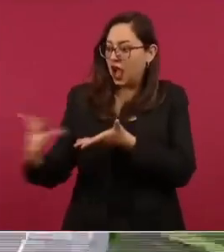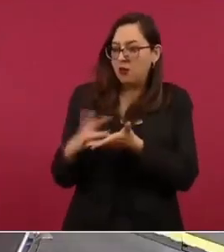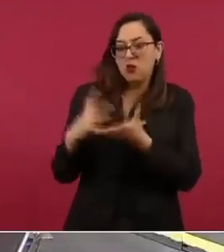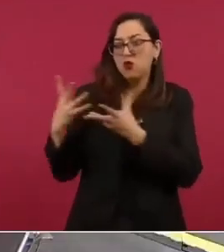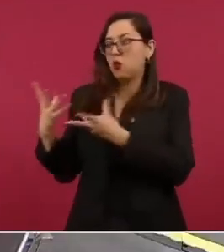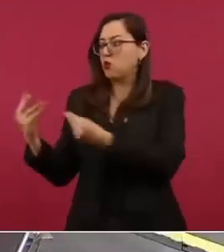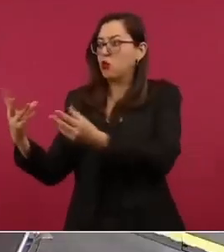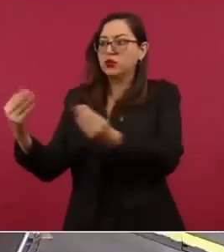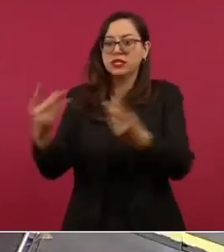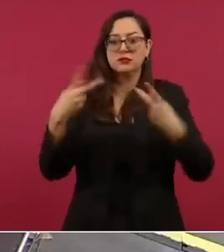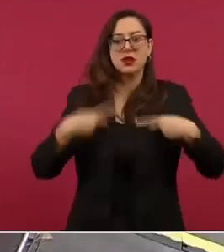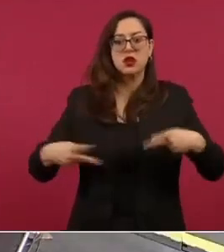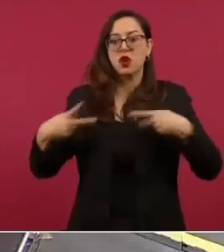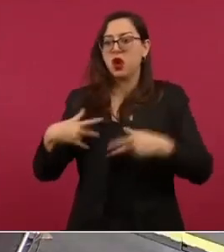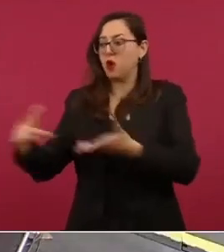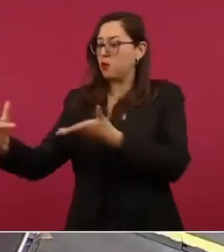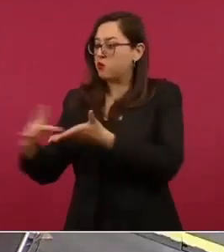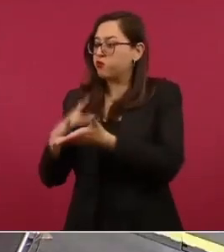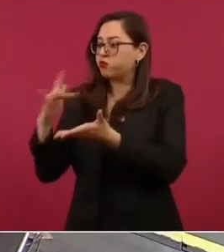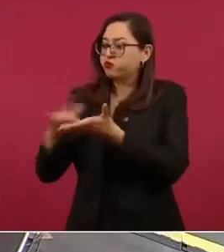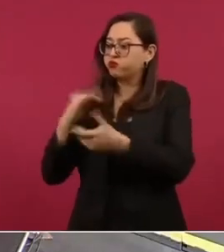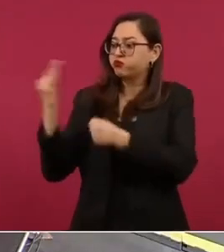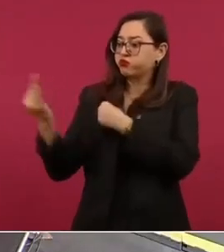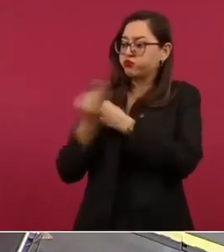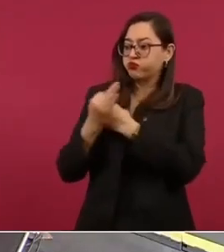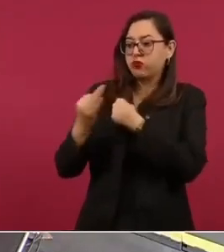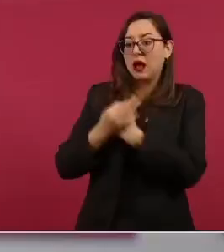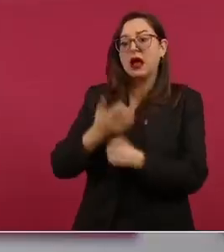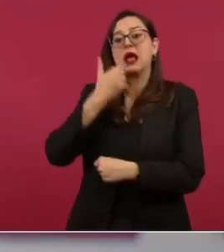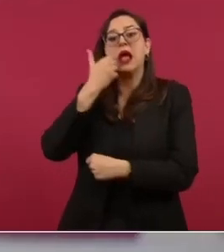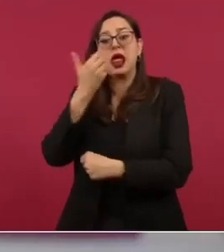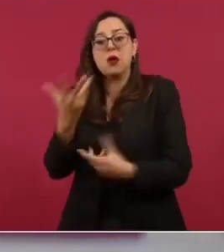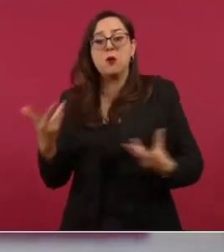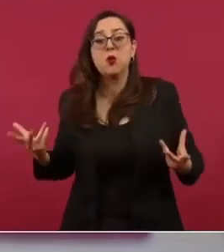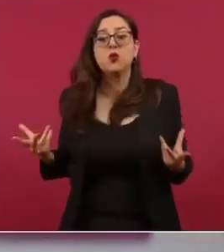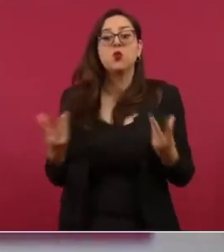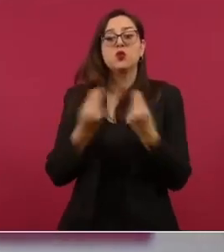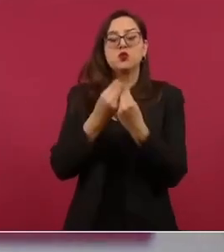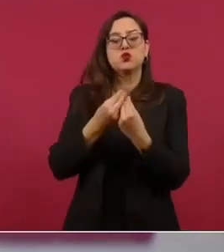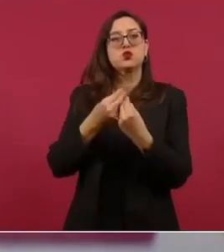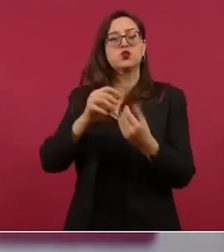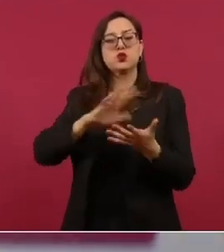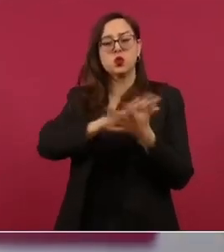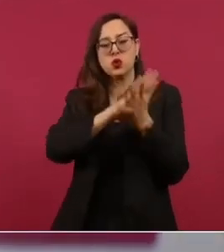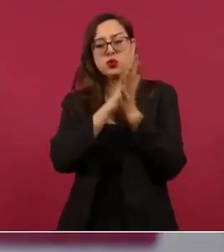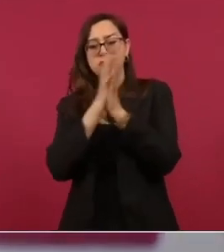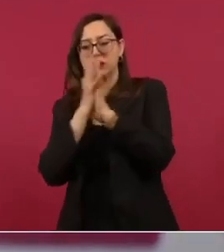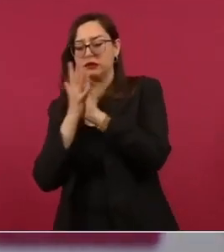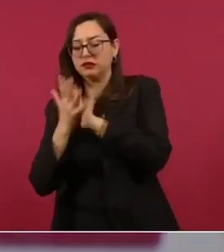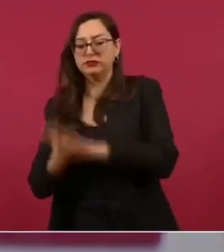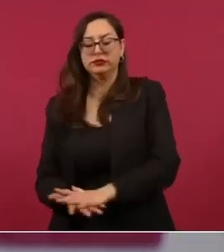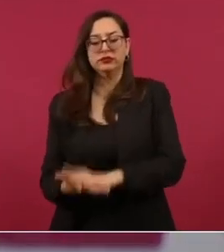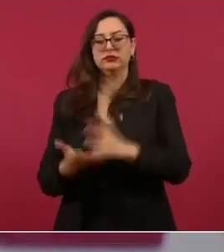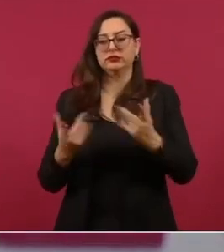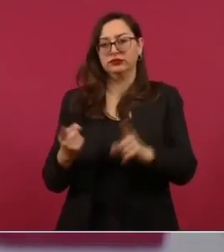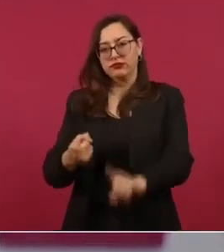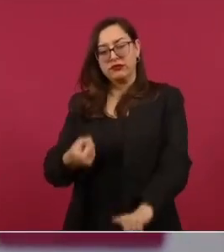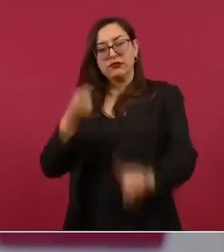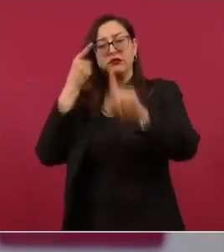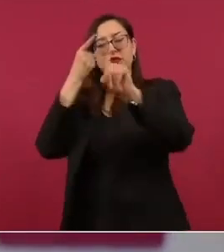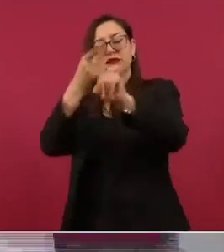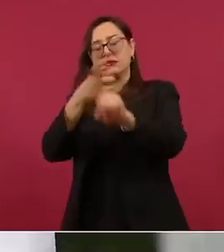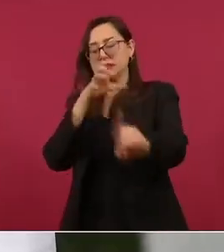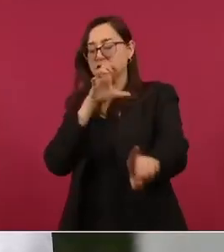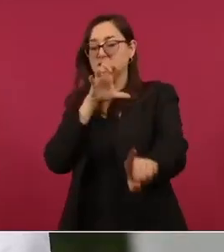muchos cuando se busca transformar una realidad de opresión y alcanzar el ideal